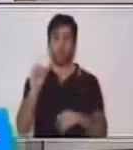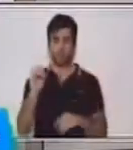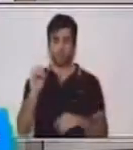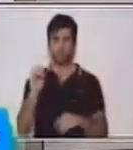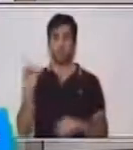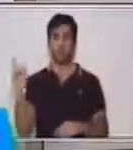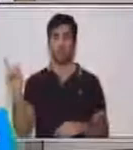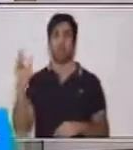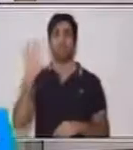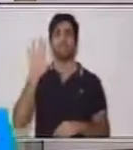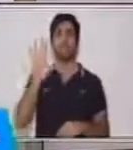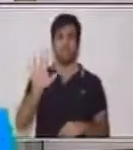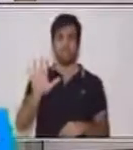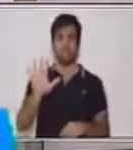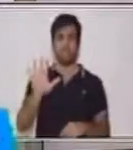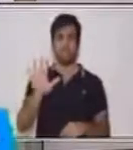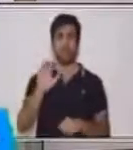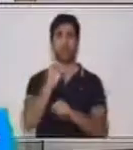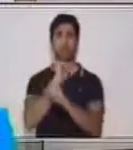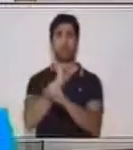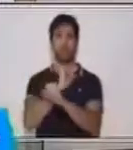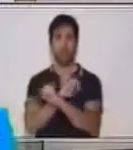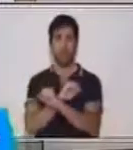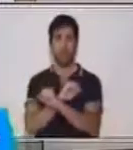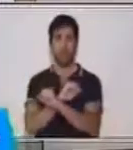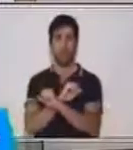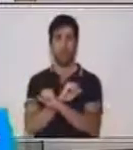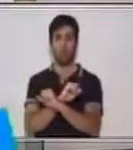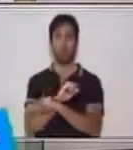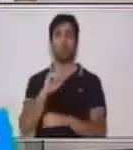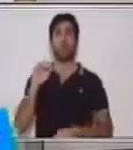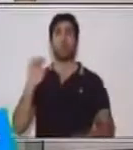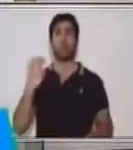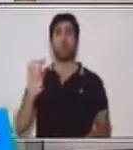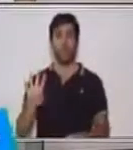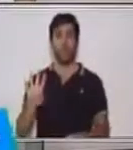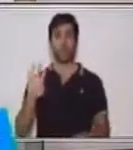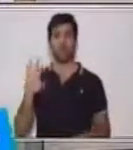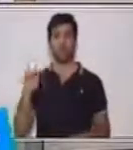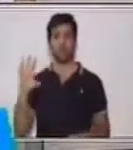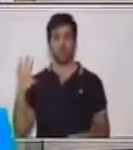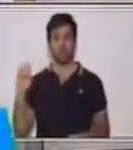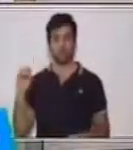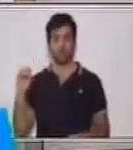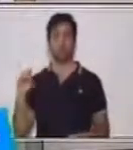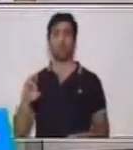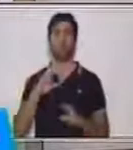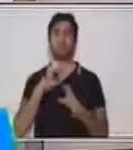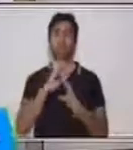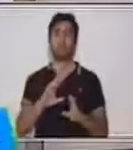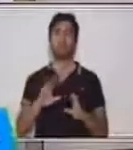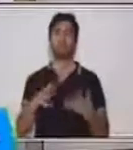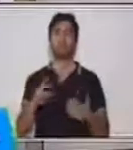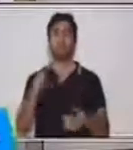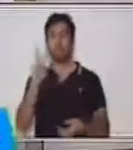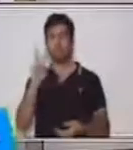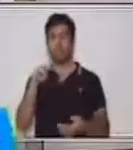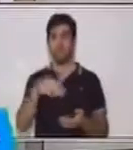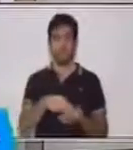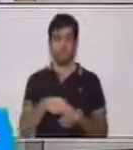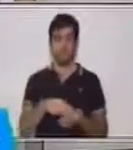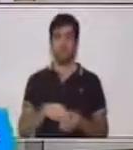cinco por cuatrocientos es igual a dos mil.